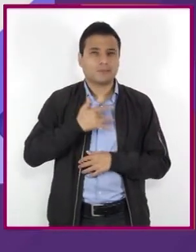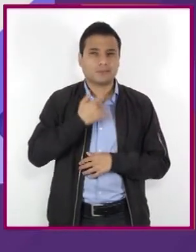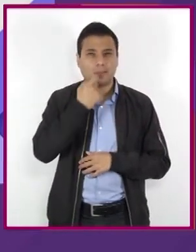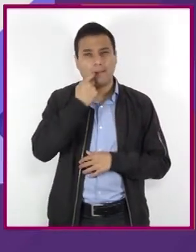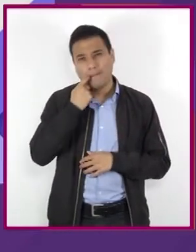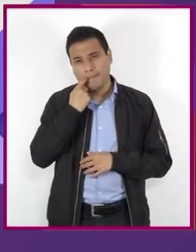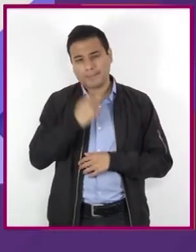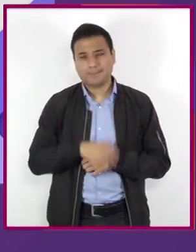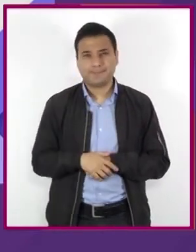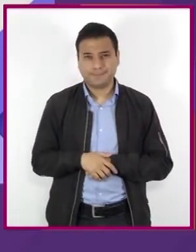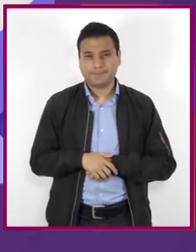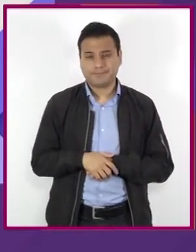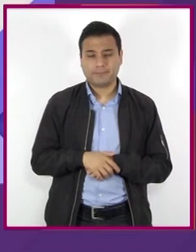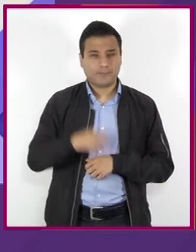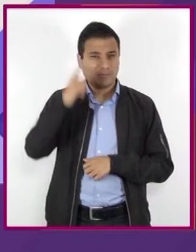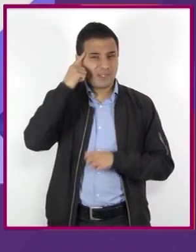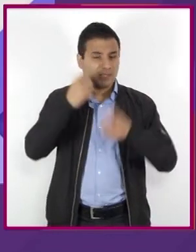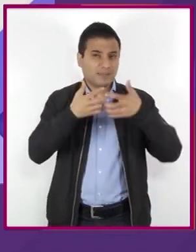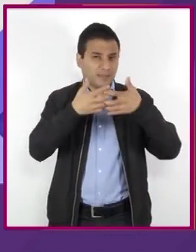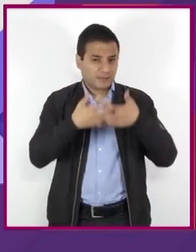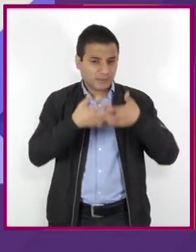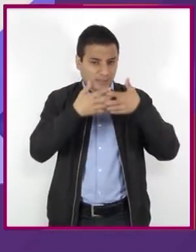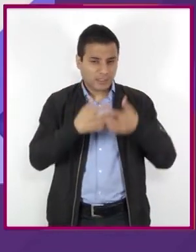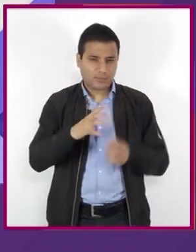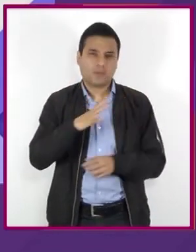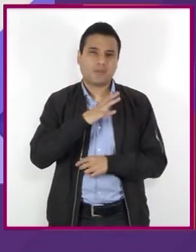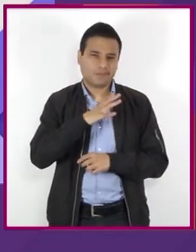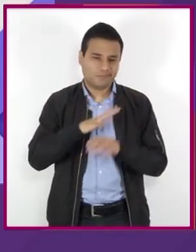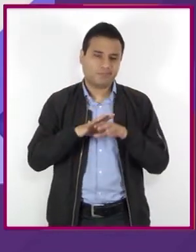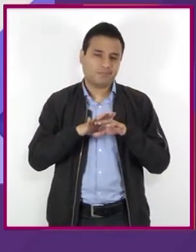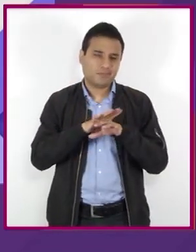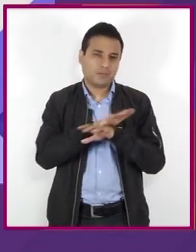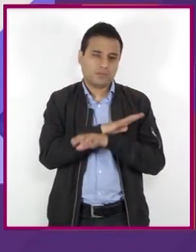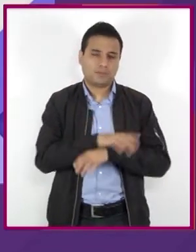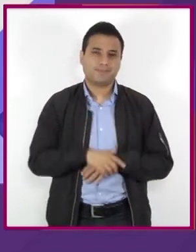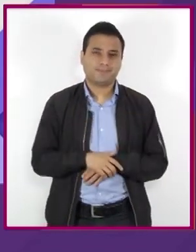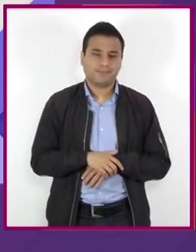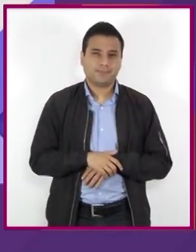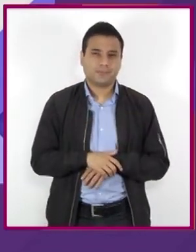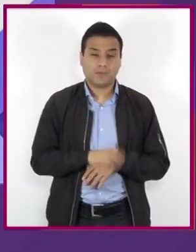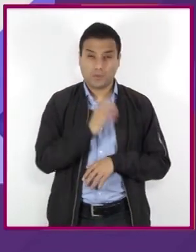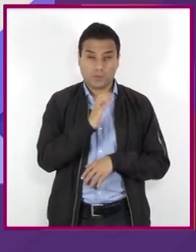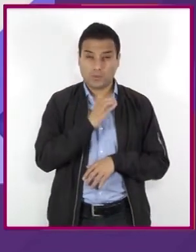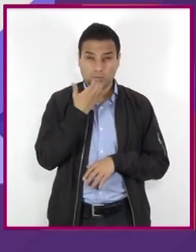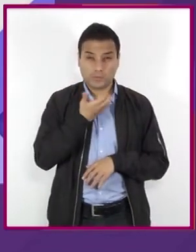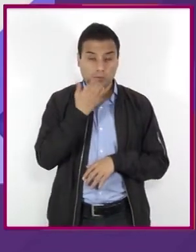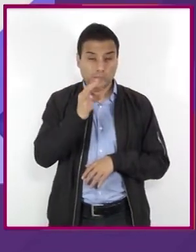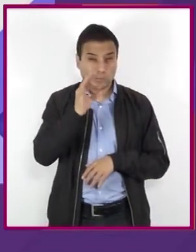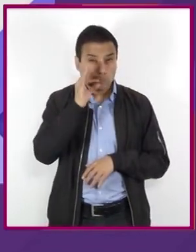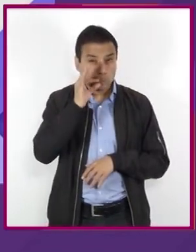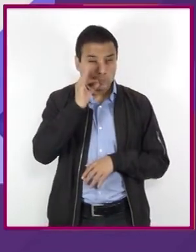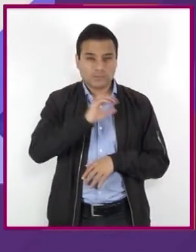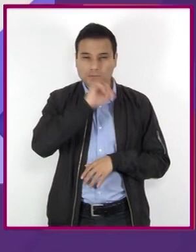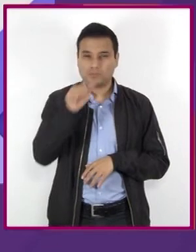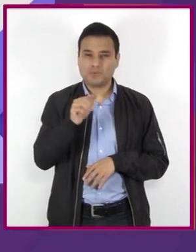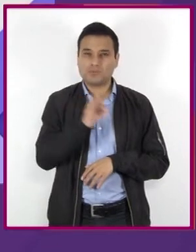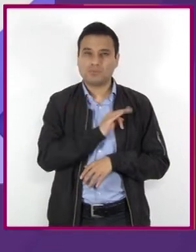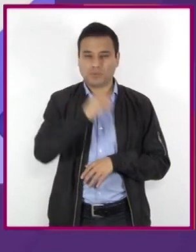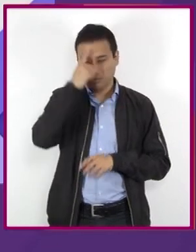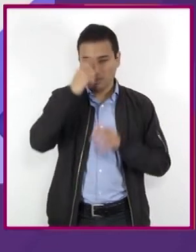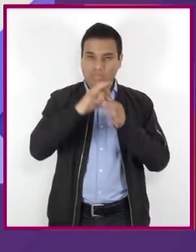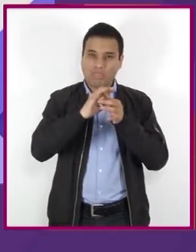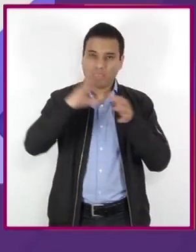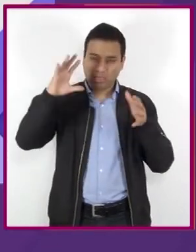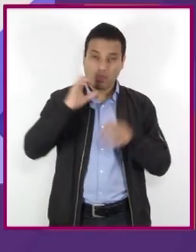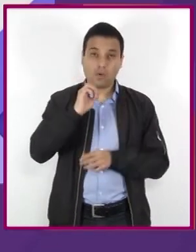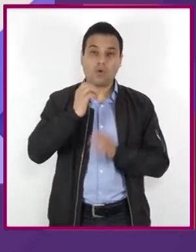años de edad. El cerebro presenta modificaciones en sus estructuras. Su alto consumo afecta el área de los recuerdos, la toma